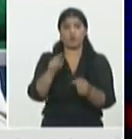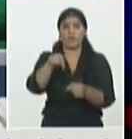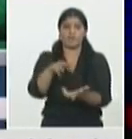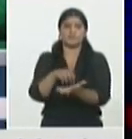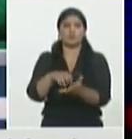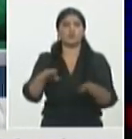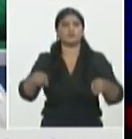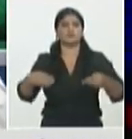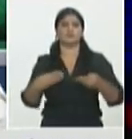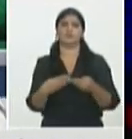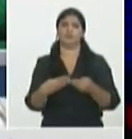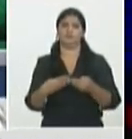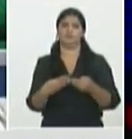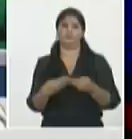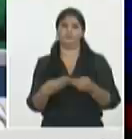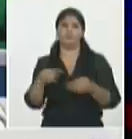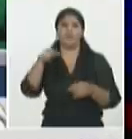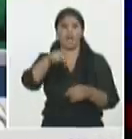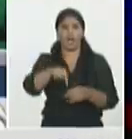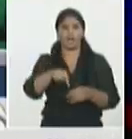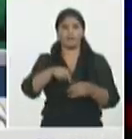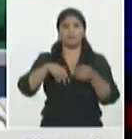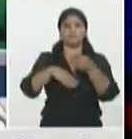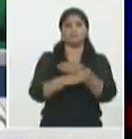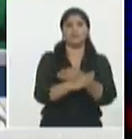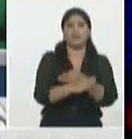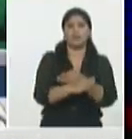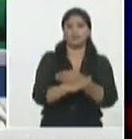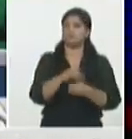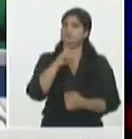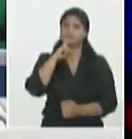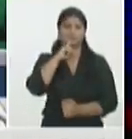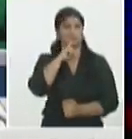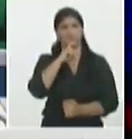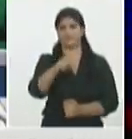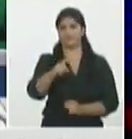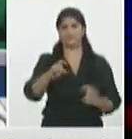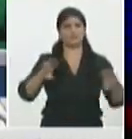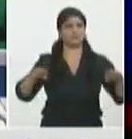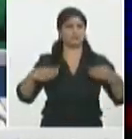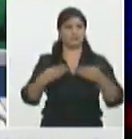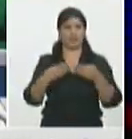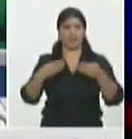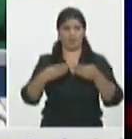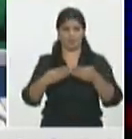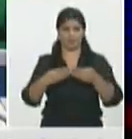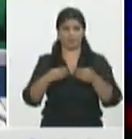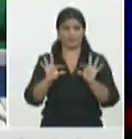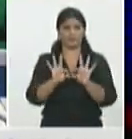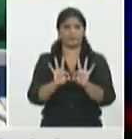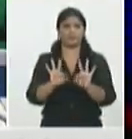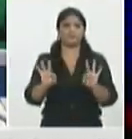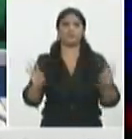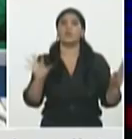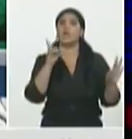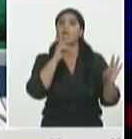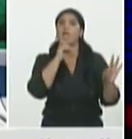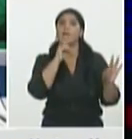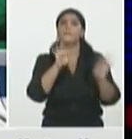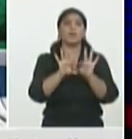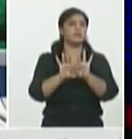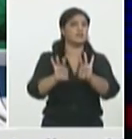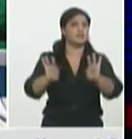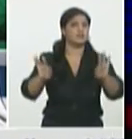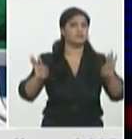mucho más que el que se logra cuando se hace el tratamiento como un foco a